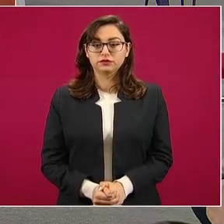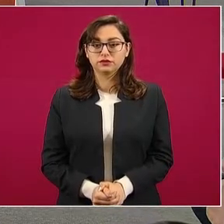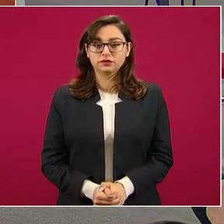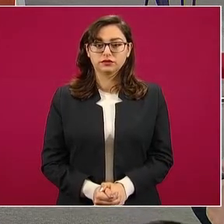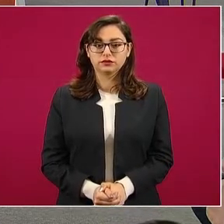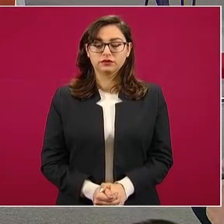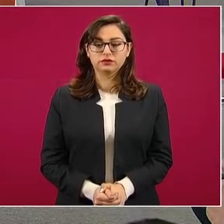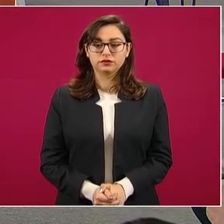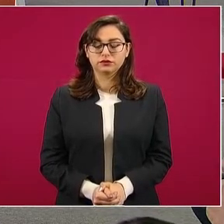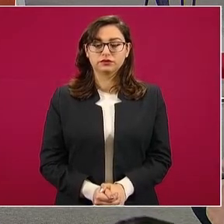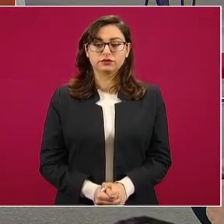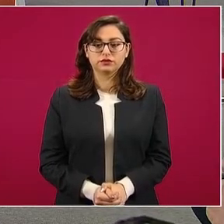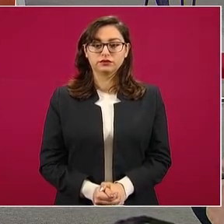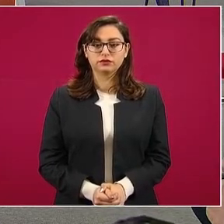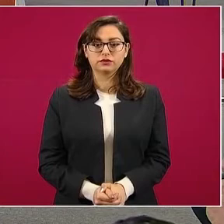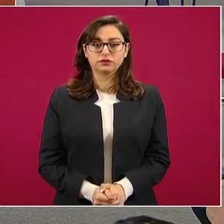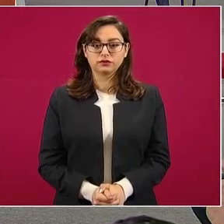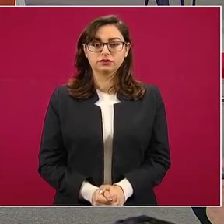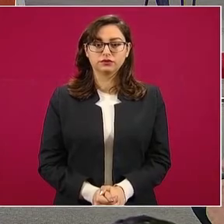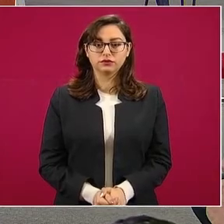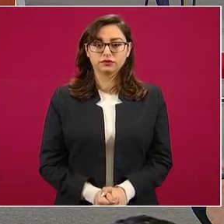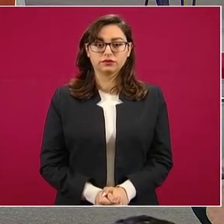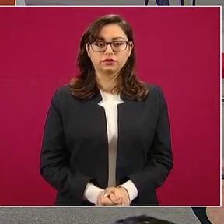Ah, cuentas, sí.